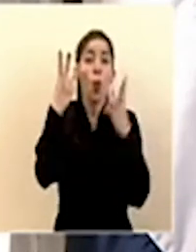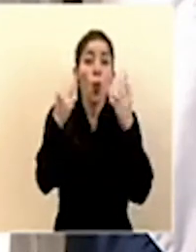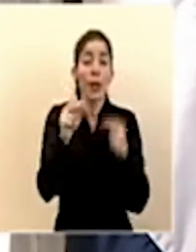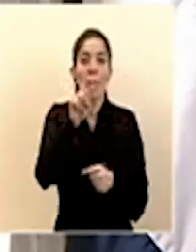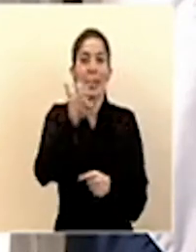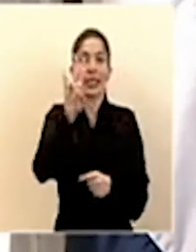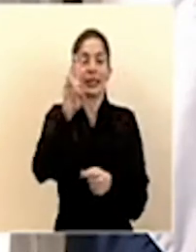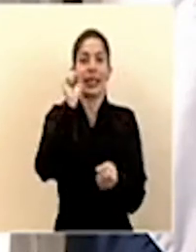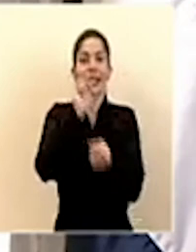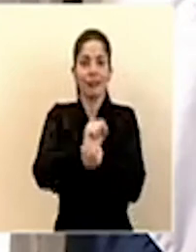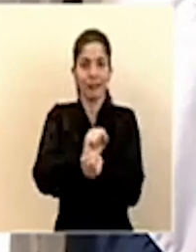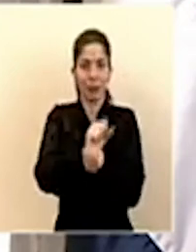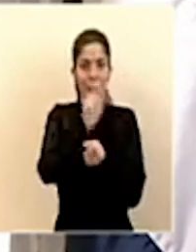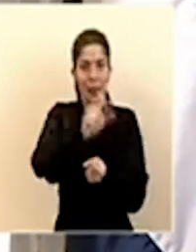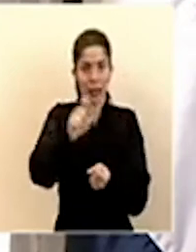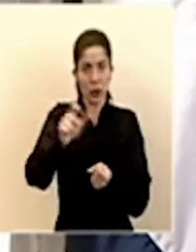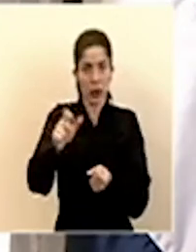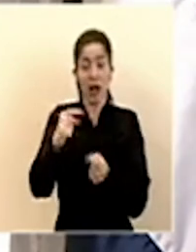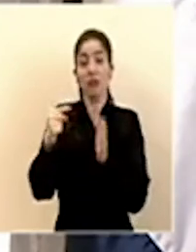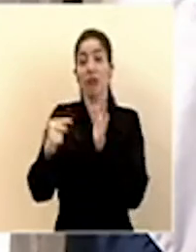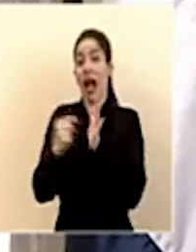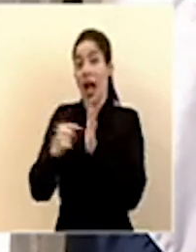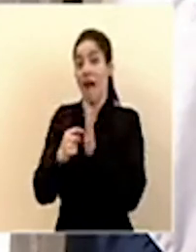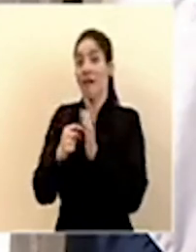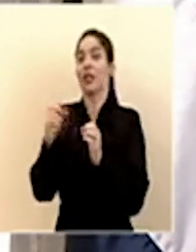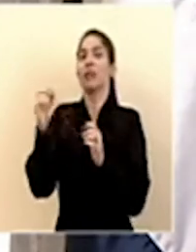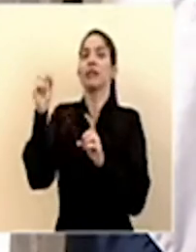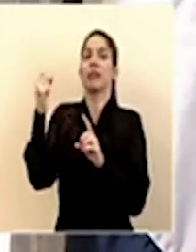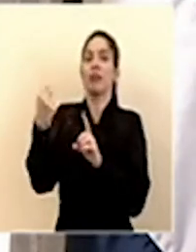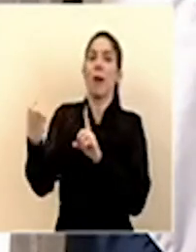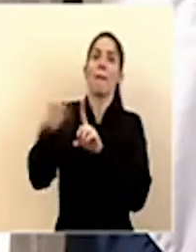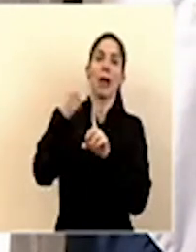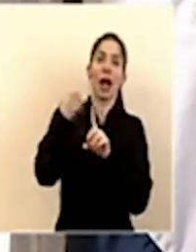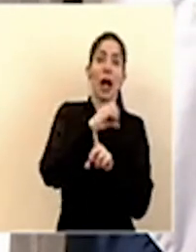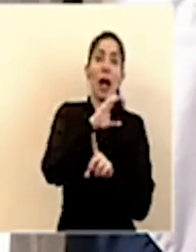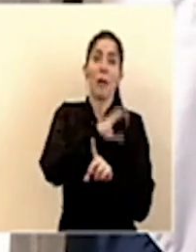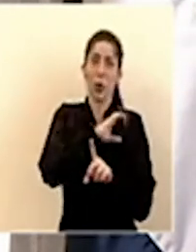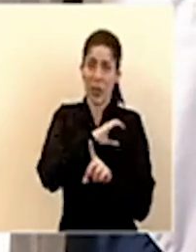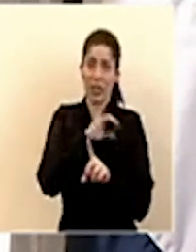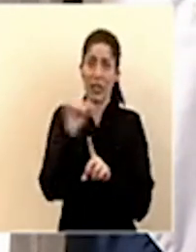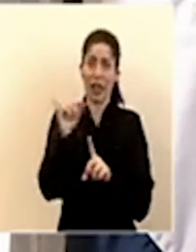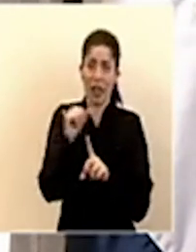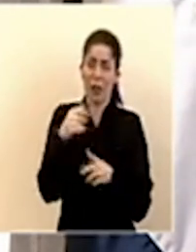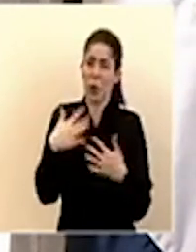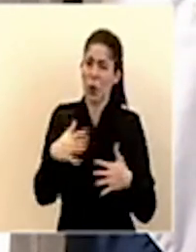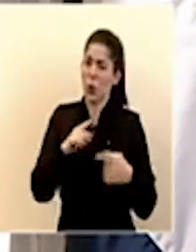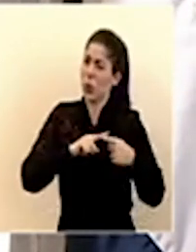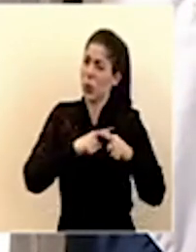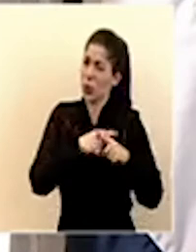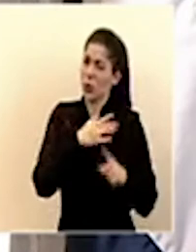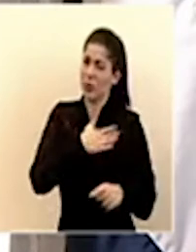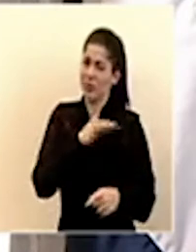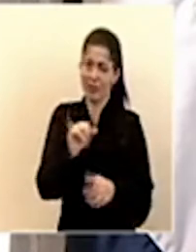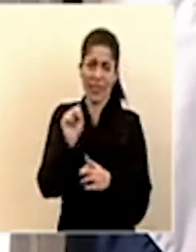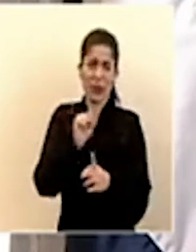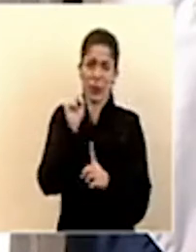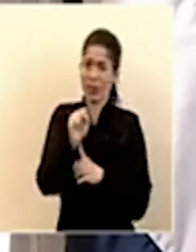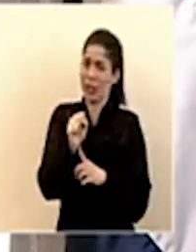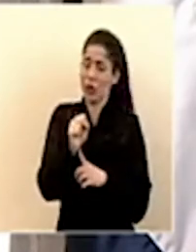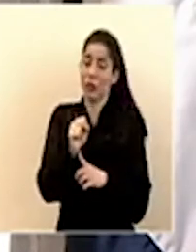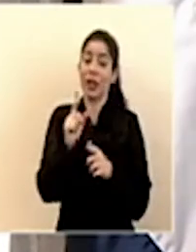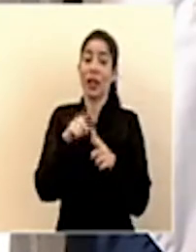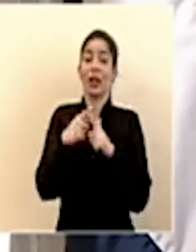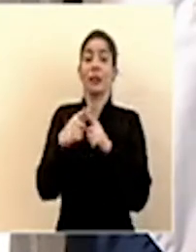detenidos incluso en algunos momentos con agresiones a nuestros oficiales muy lamentable la verdad en torno a la